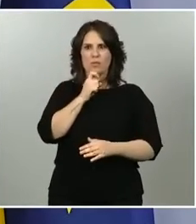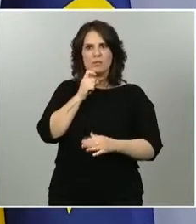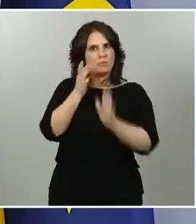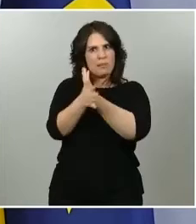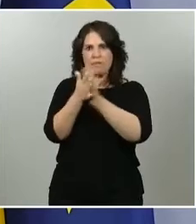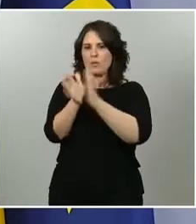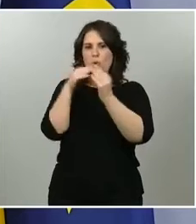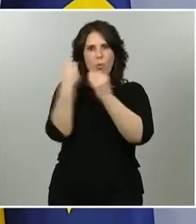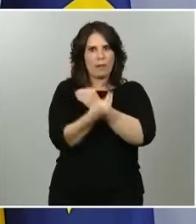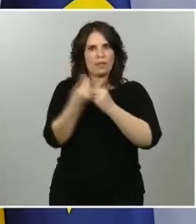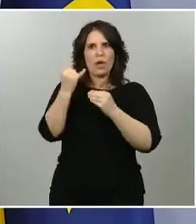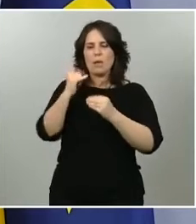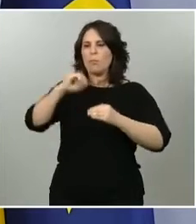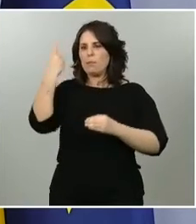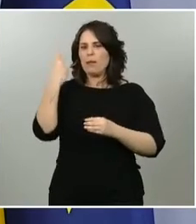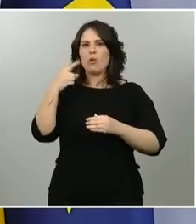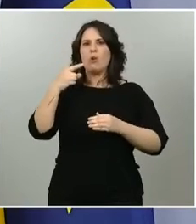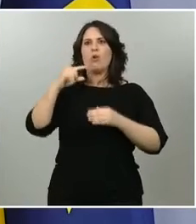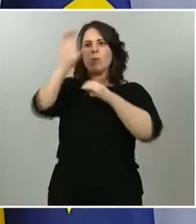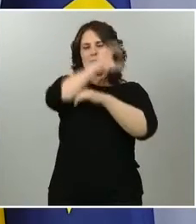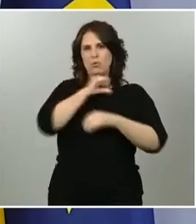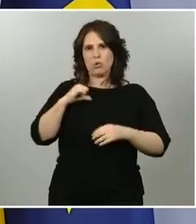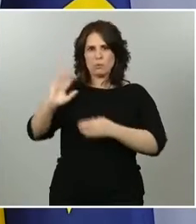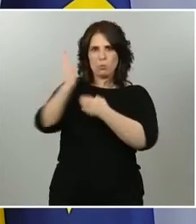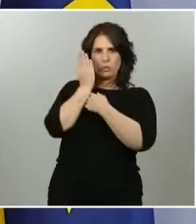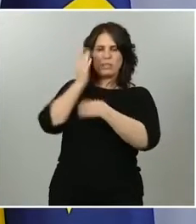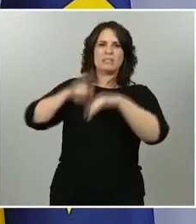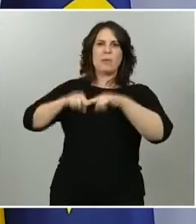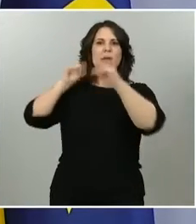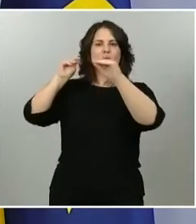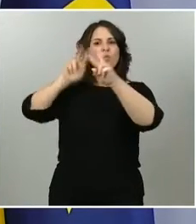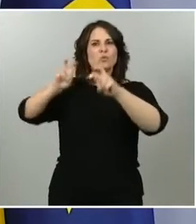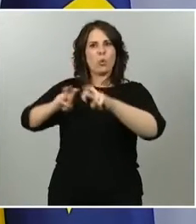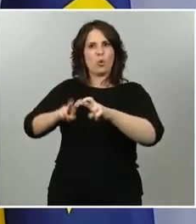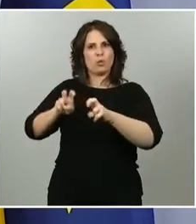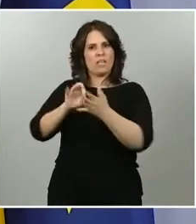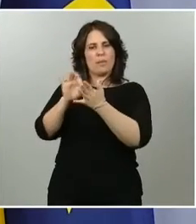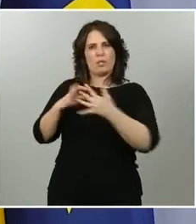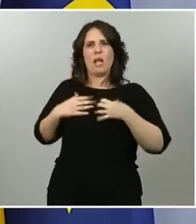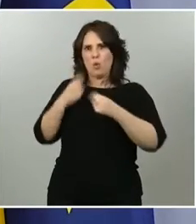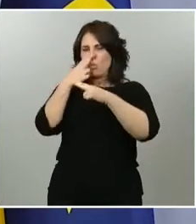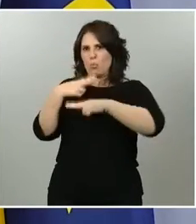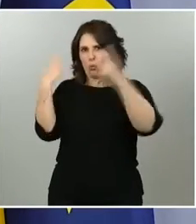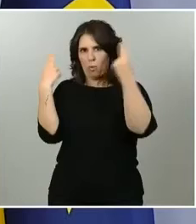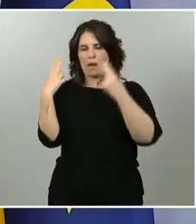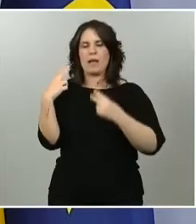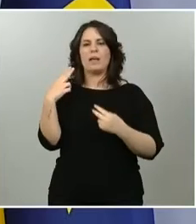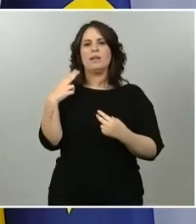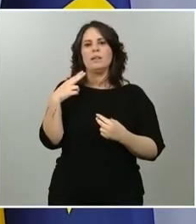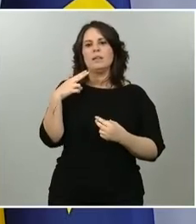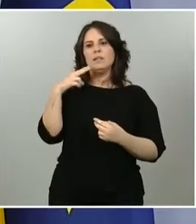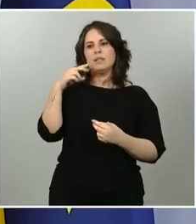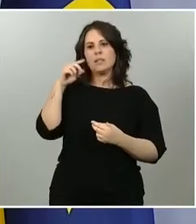primer lugar, las que hacen las propuestas en base a los estudios que hacen sus servicios de salud pública y a las consideraciones que puedan añadir otros